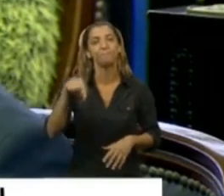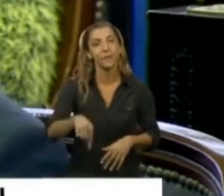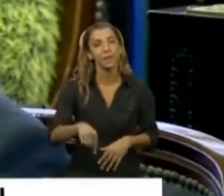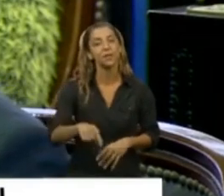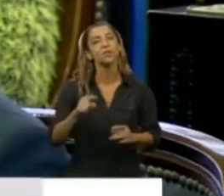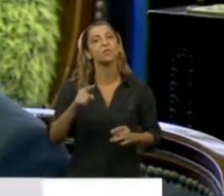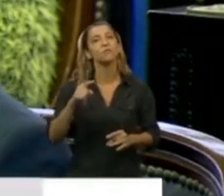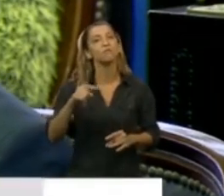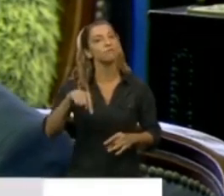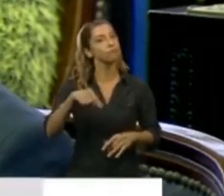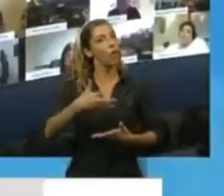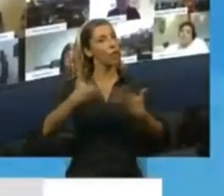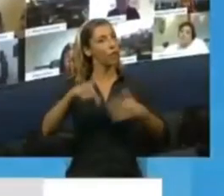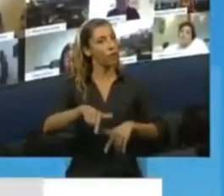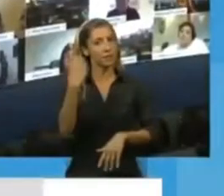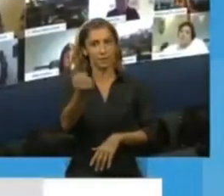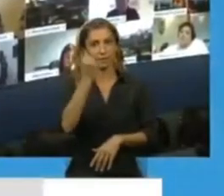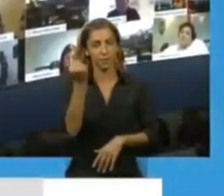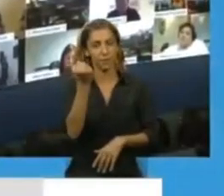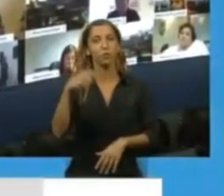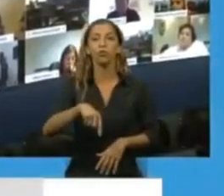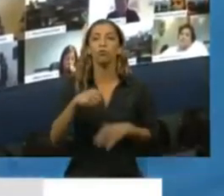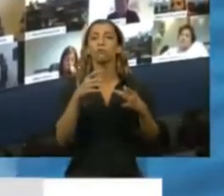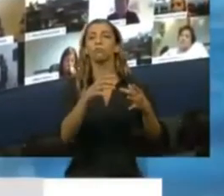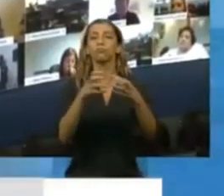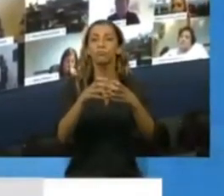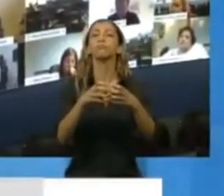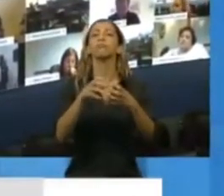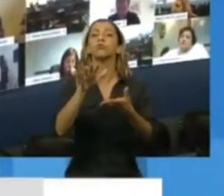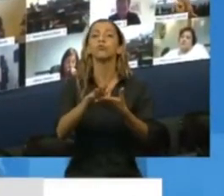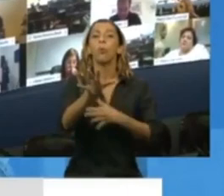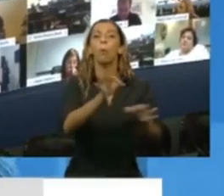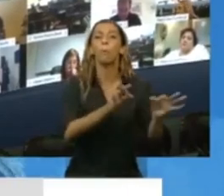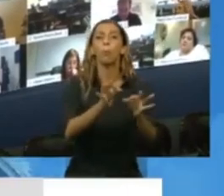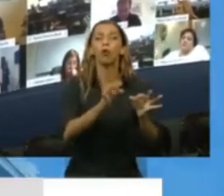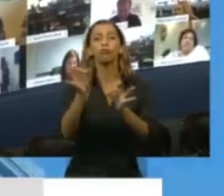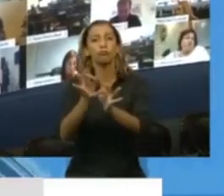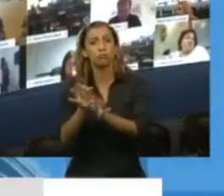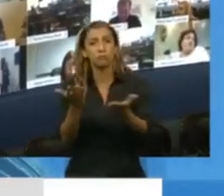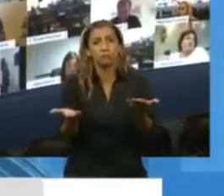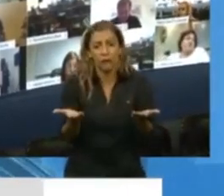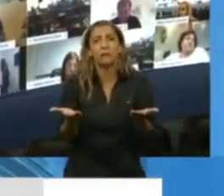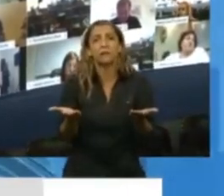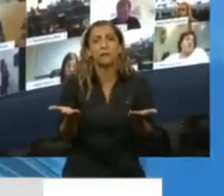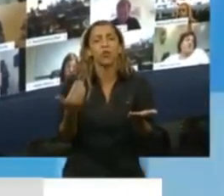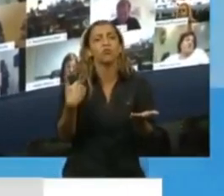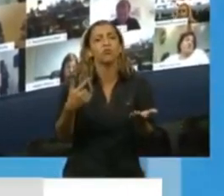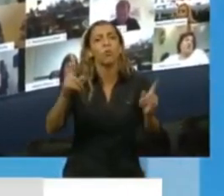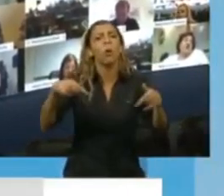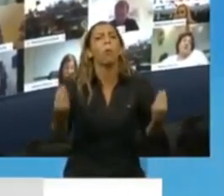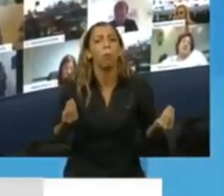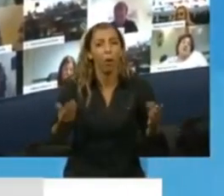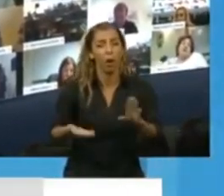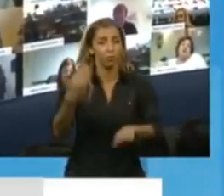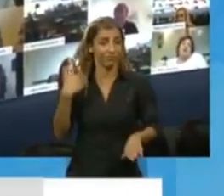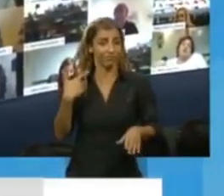tratado o vamos a terminar de tratar proyectos nacidos del seno del Congreso. Y